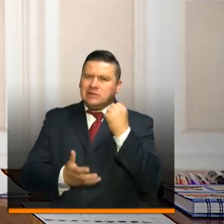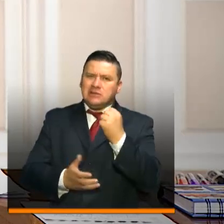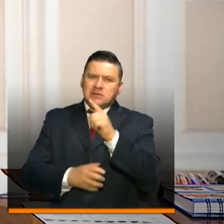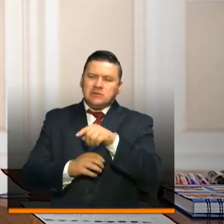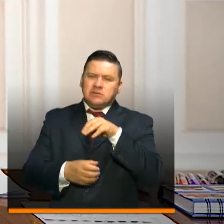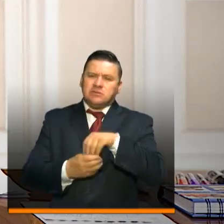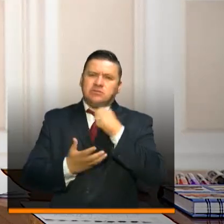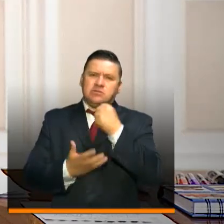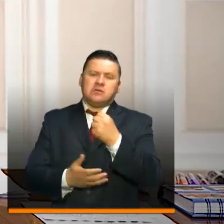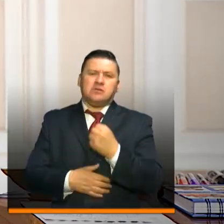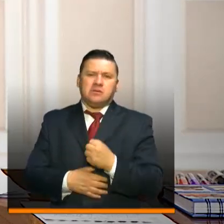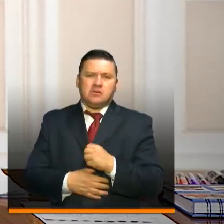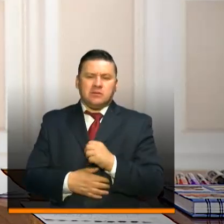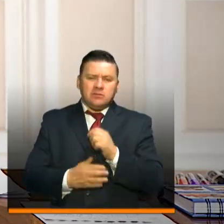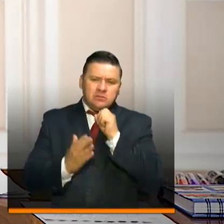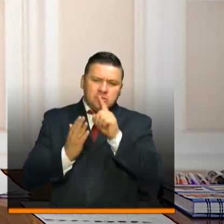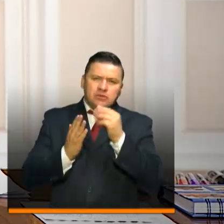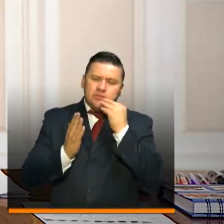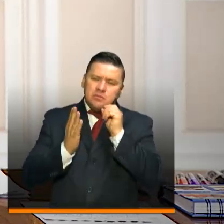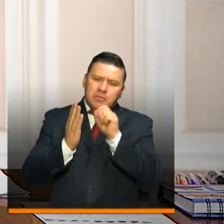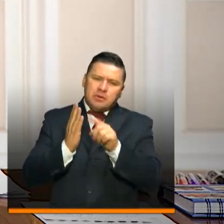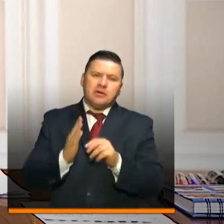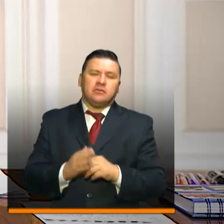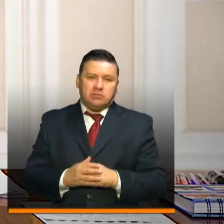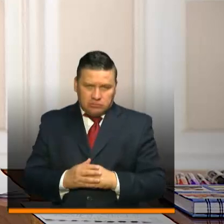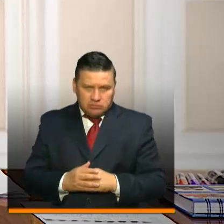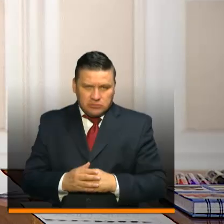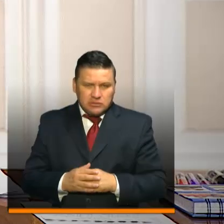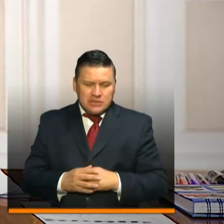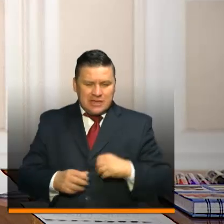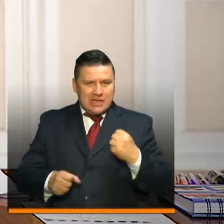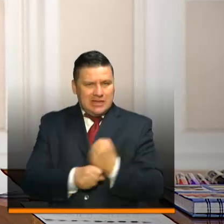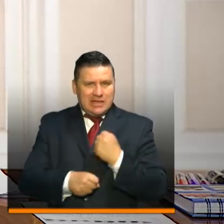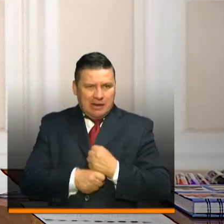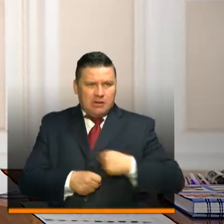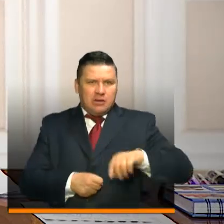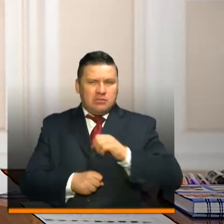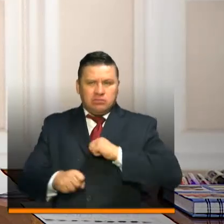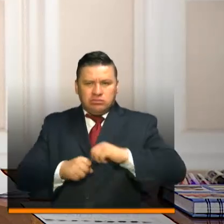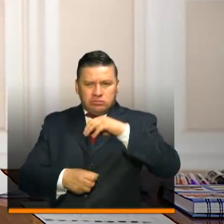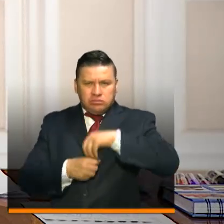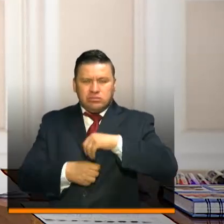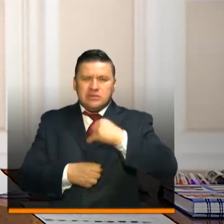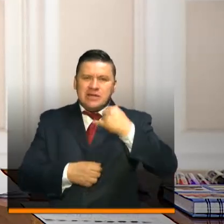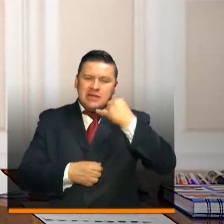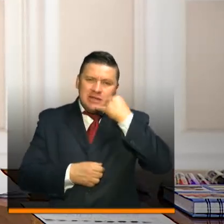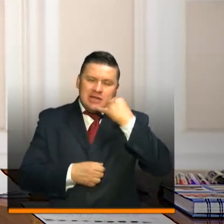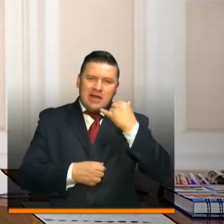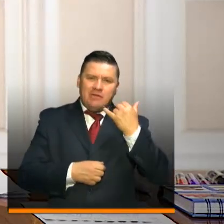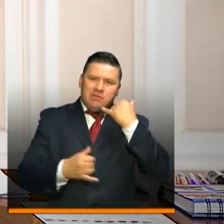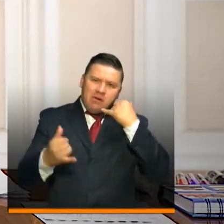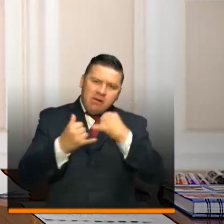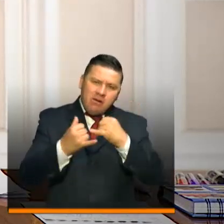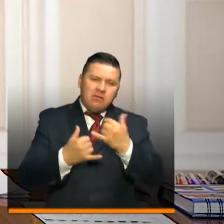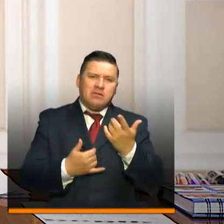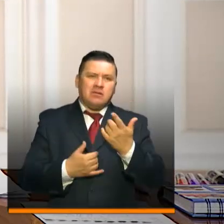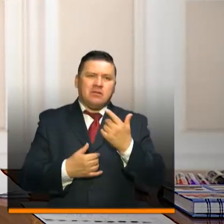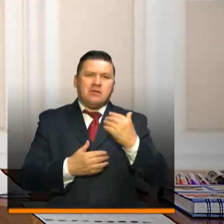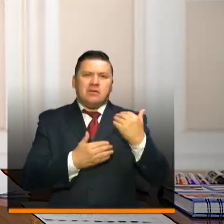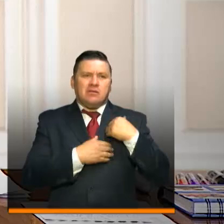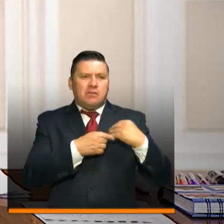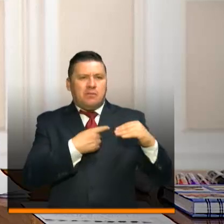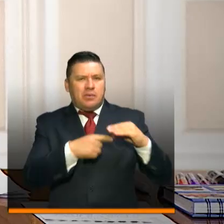de datos de la encuesta de hogares, trabajar también con los operadores telefónicos, trabajar con los